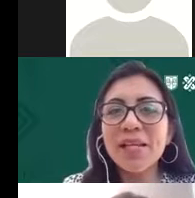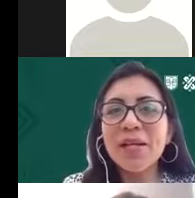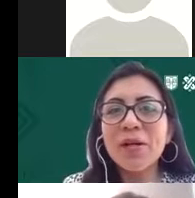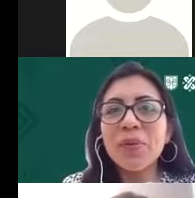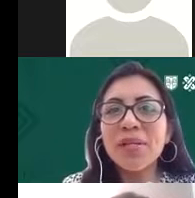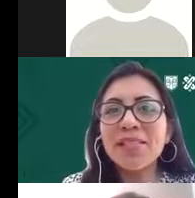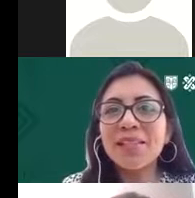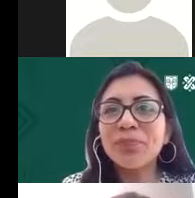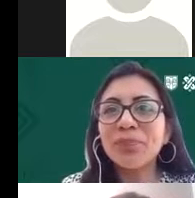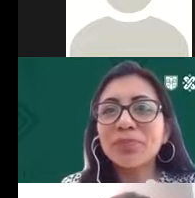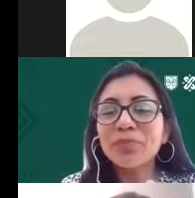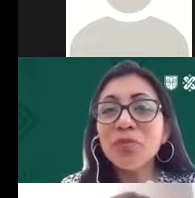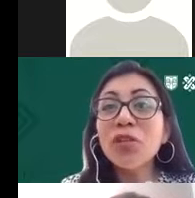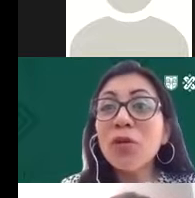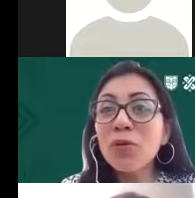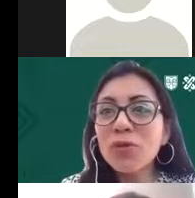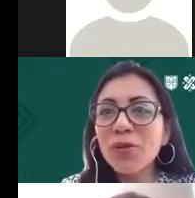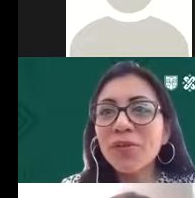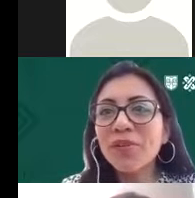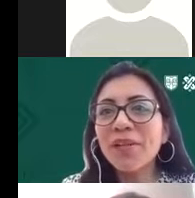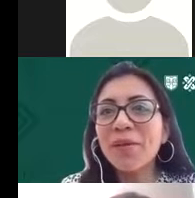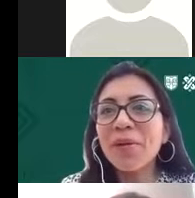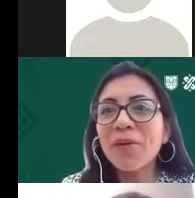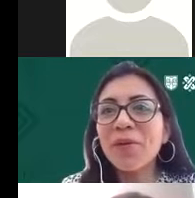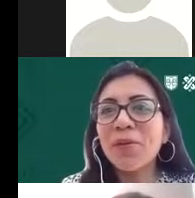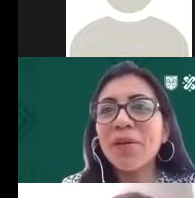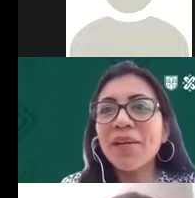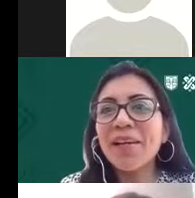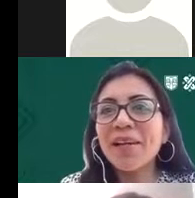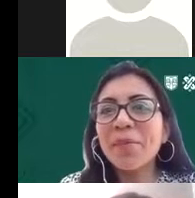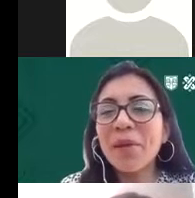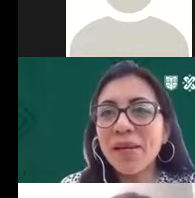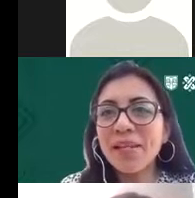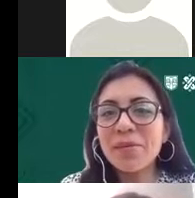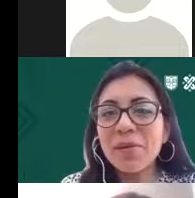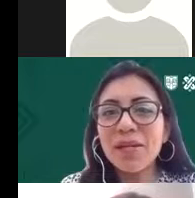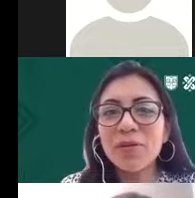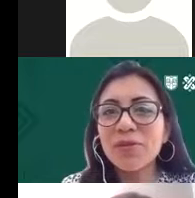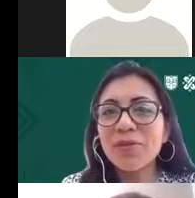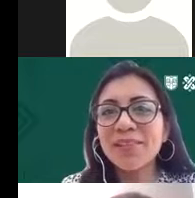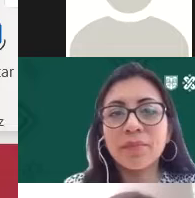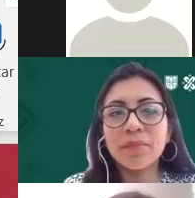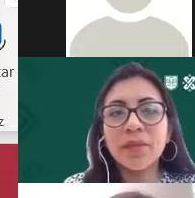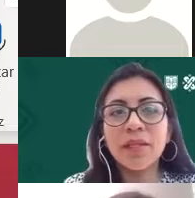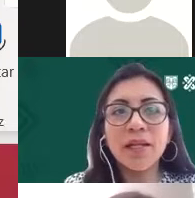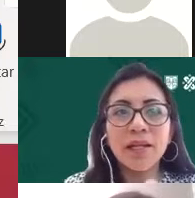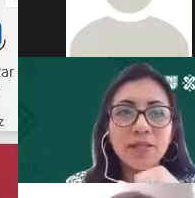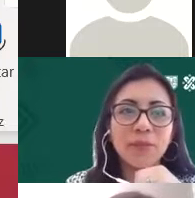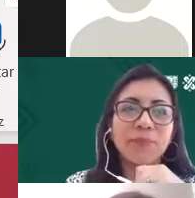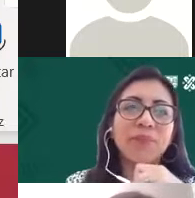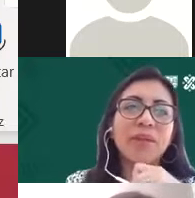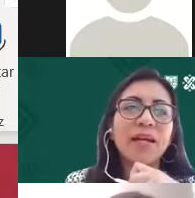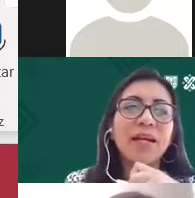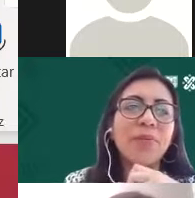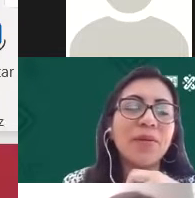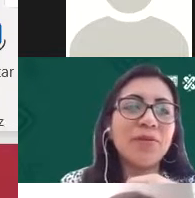demás, pues no tengo el gusto, pero bienvenidas y bienvenidos. Listo.